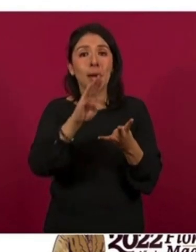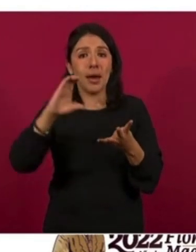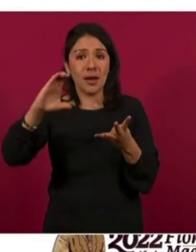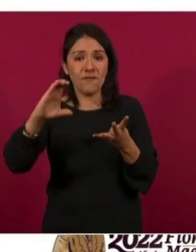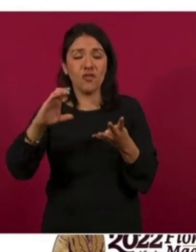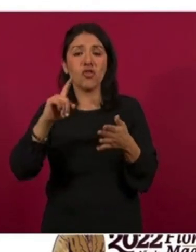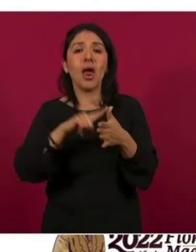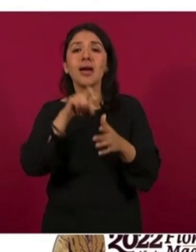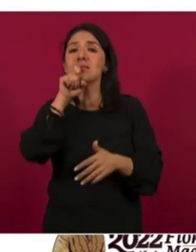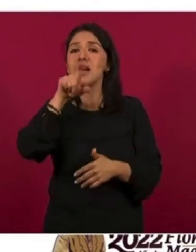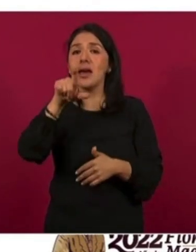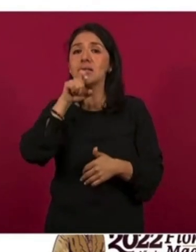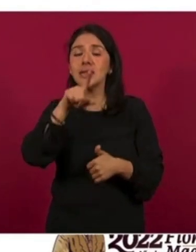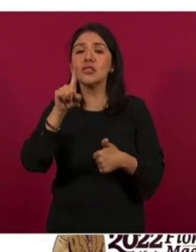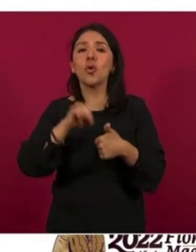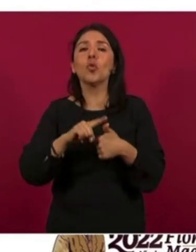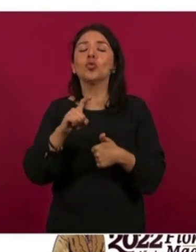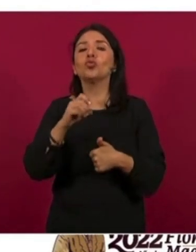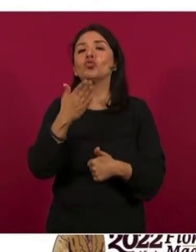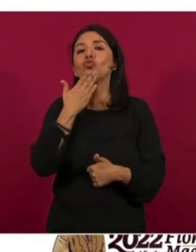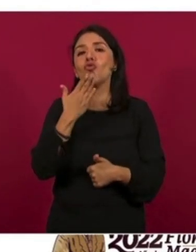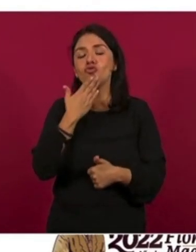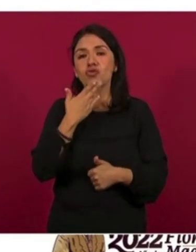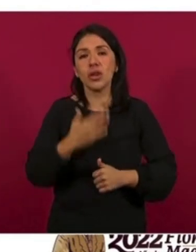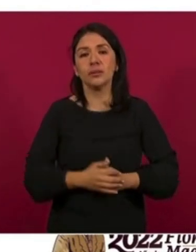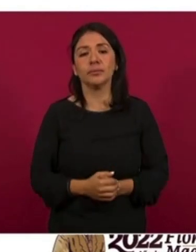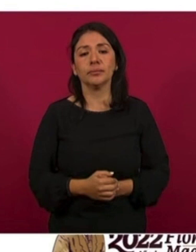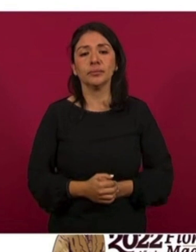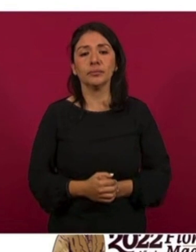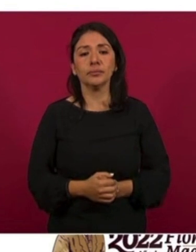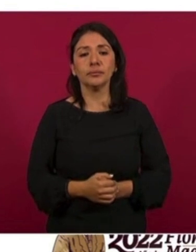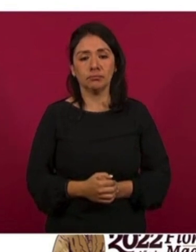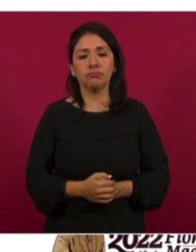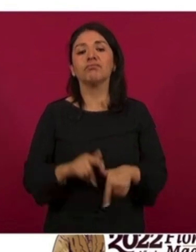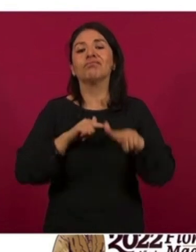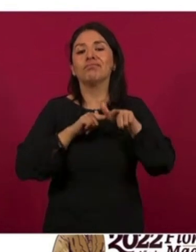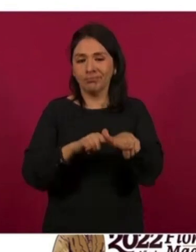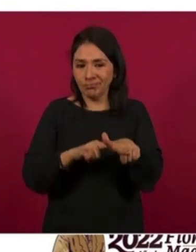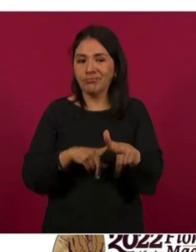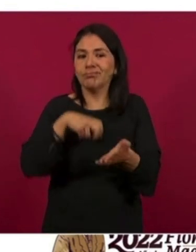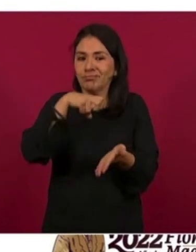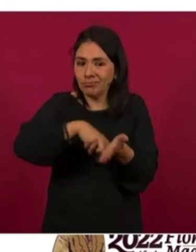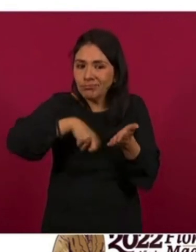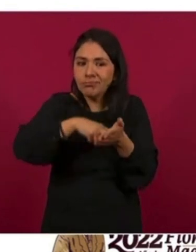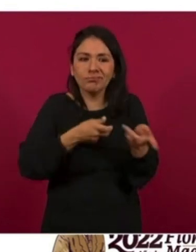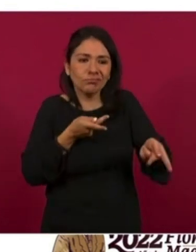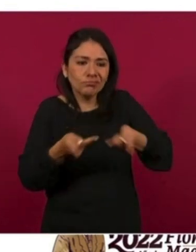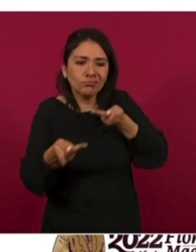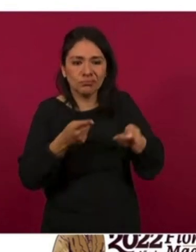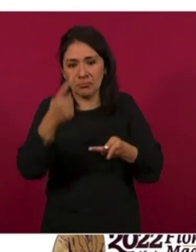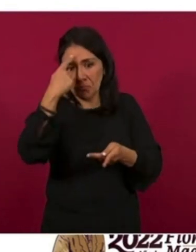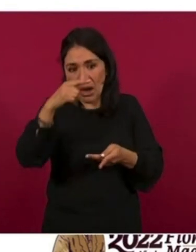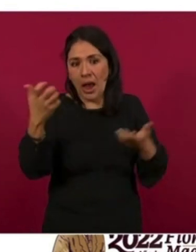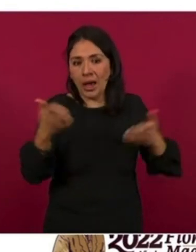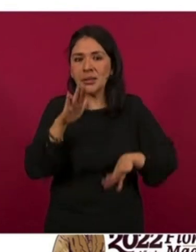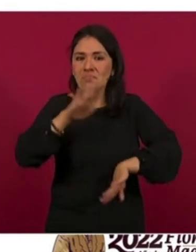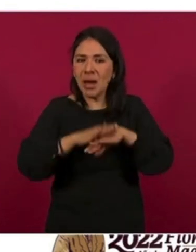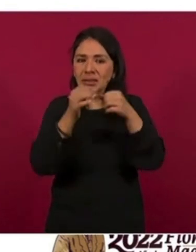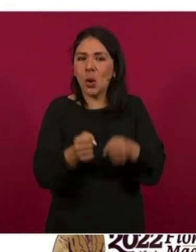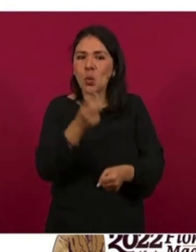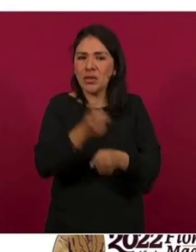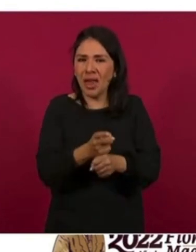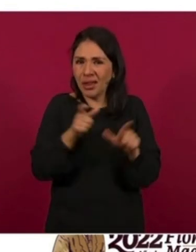California, Jalisco y Sonora. Ahora seguimos fortaleciendo la Estrategia Nacional de Seguridad